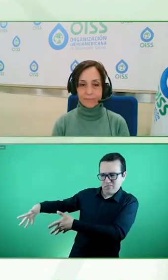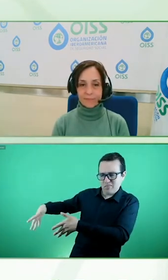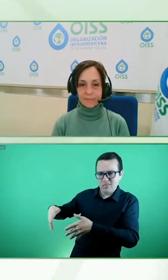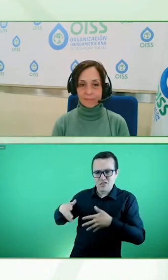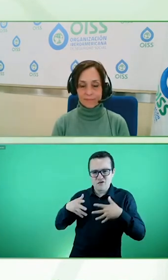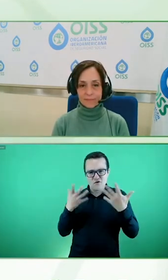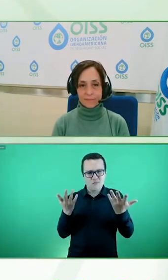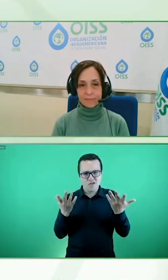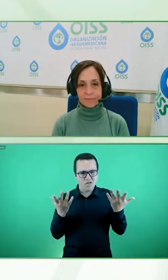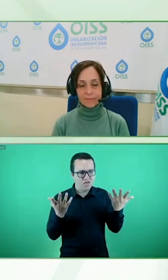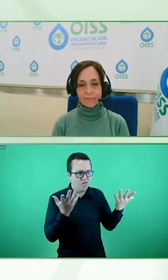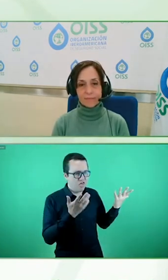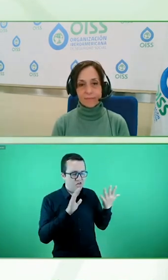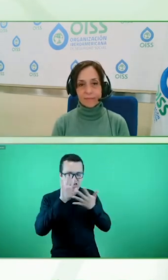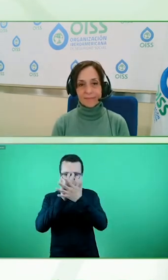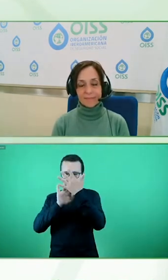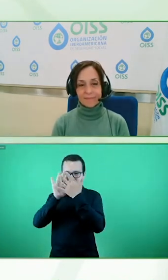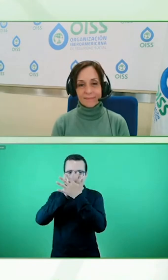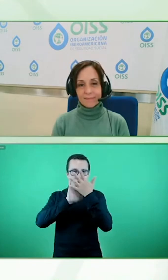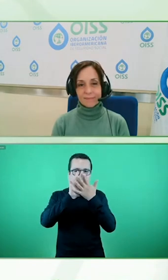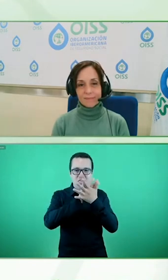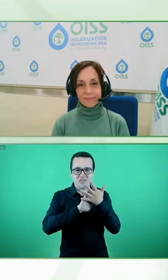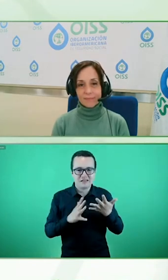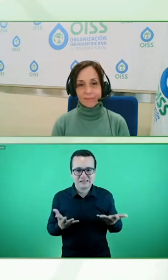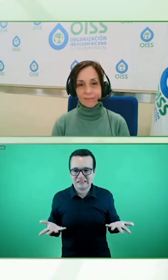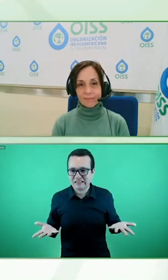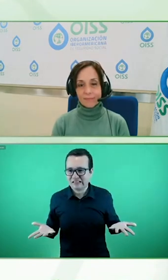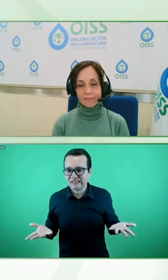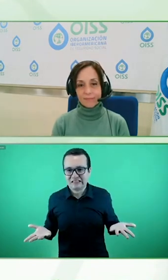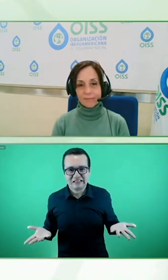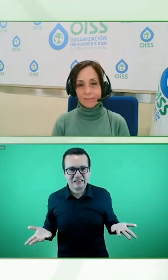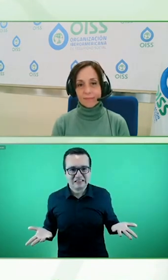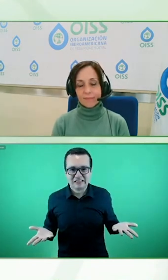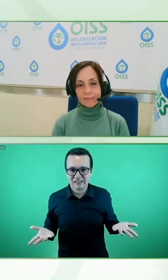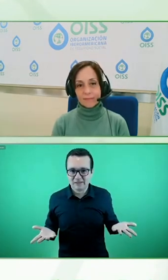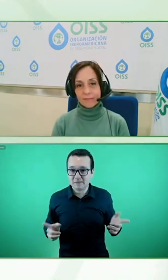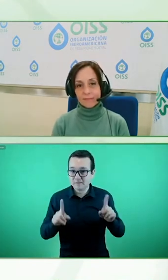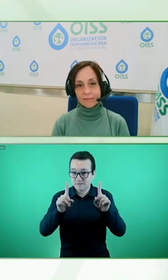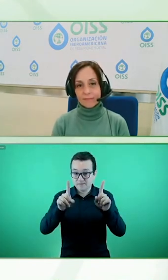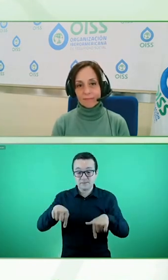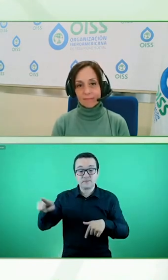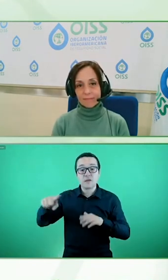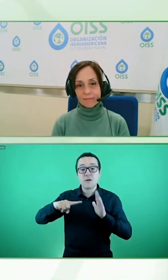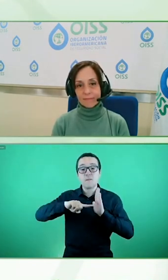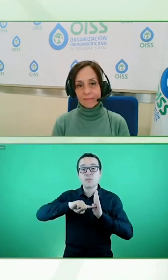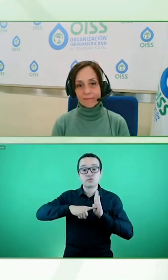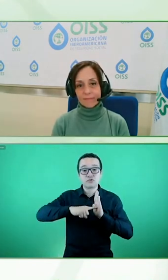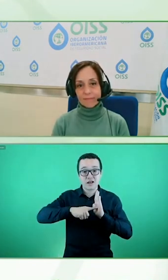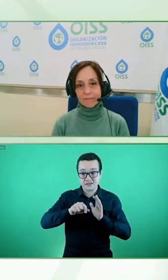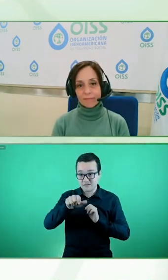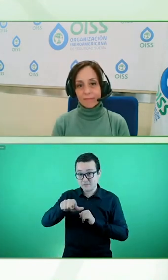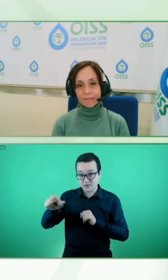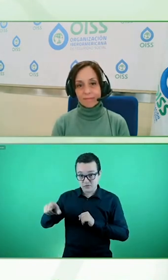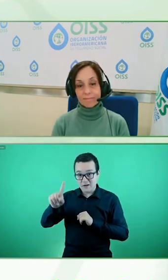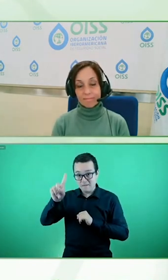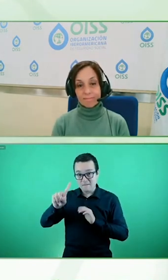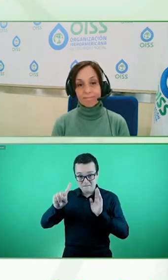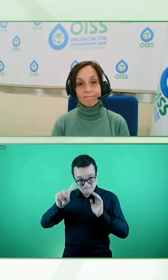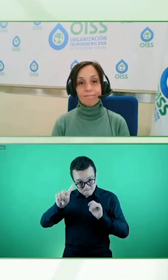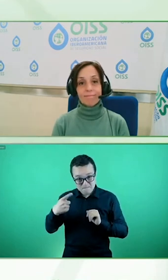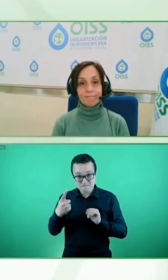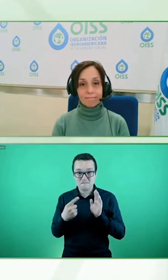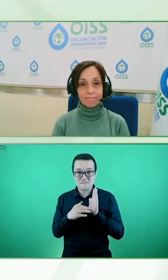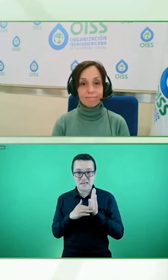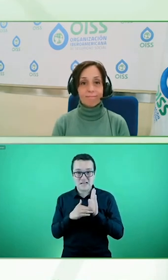llevamos conocimiento y hoy tenemos en la ciudad de Buenos Aires más de mil conductores con discapacidad generando ingresos vía estas plataformas